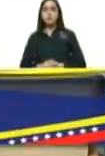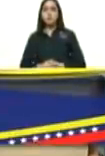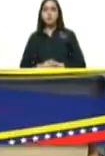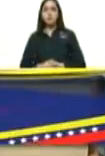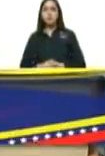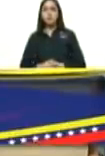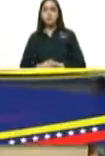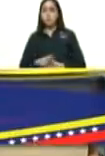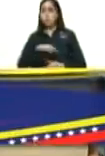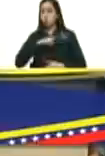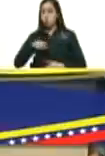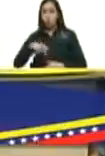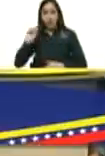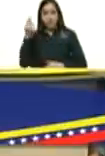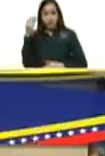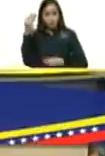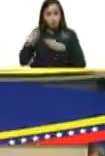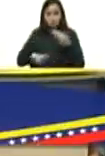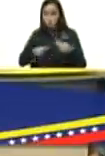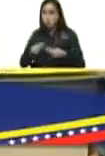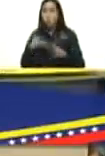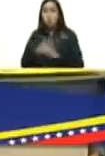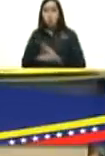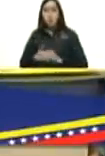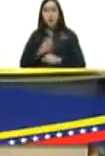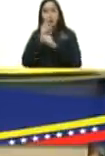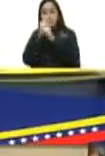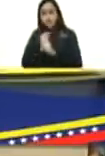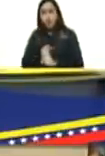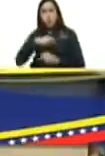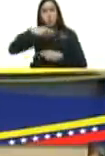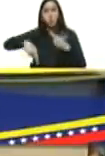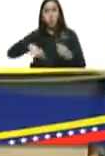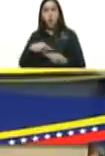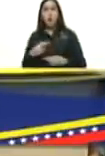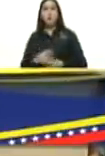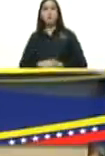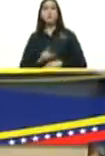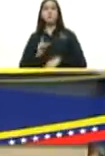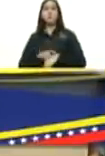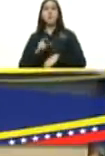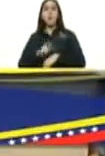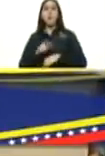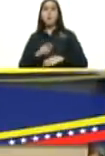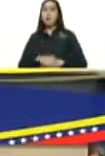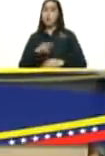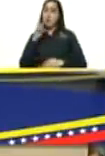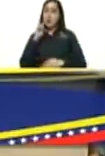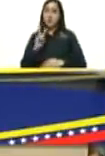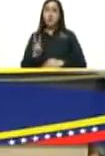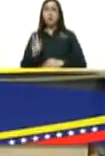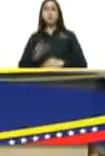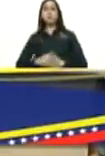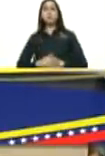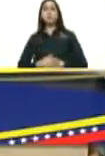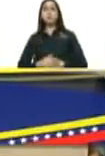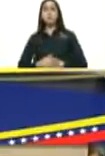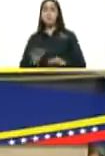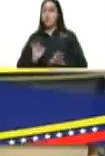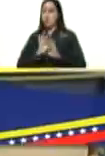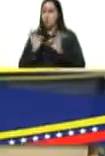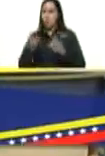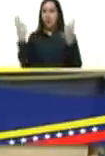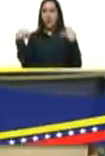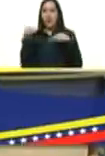tuvimos una primera prosperidad en tiempos de revolución hay que verle la cara al nivel